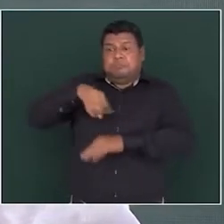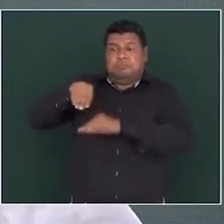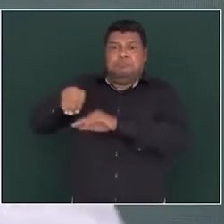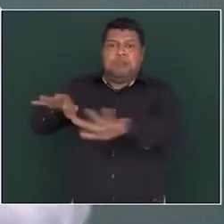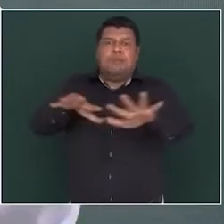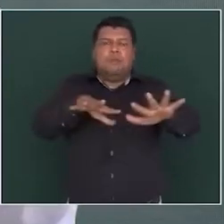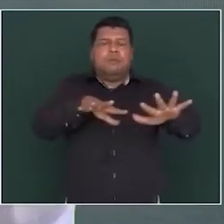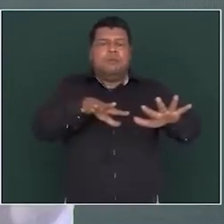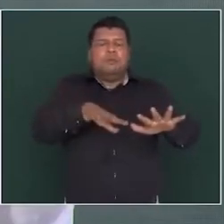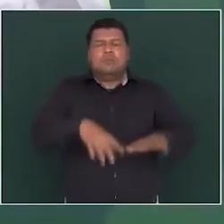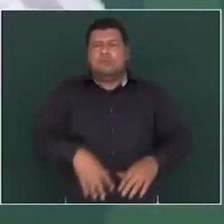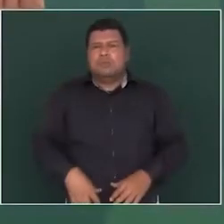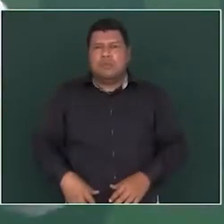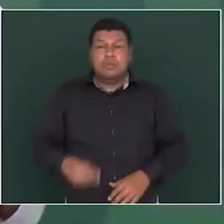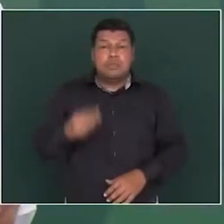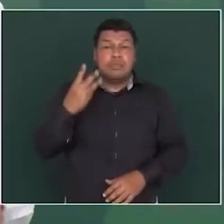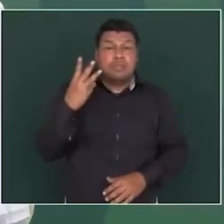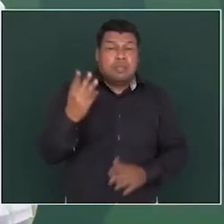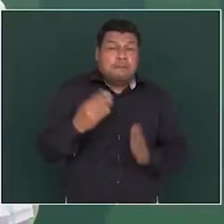tres billones